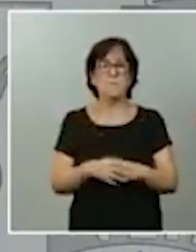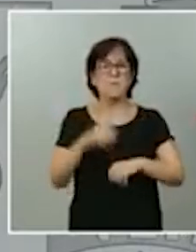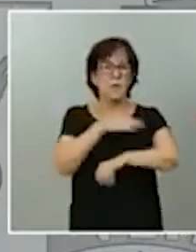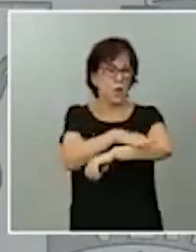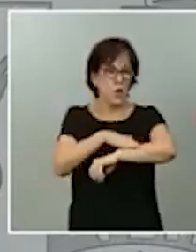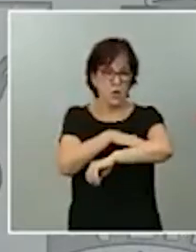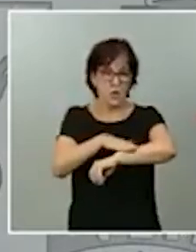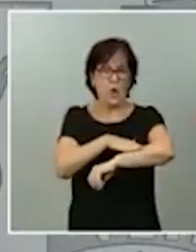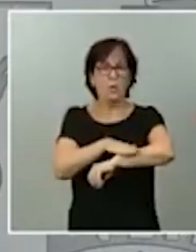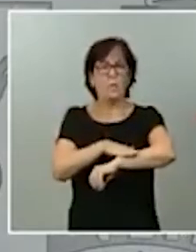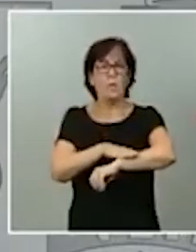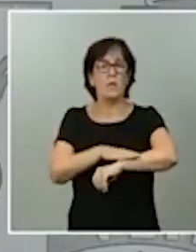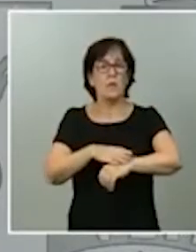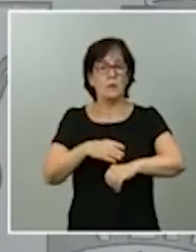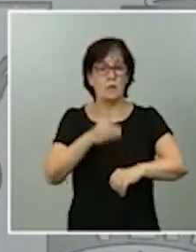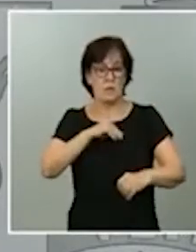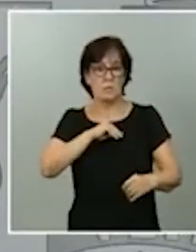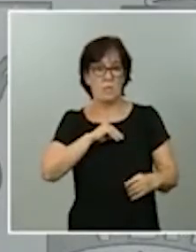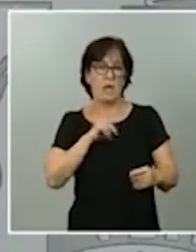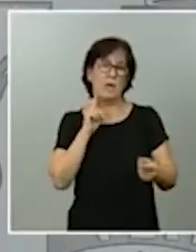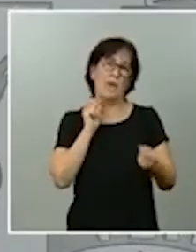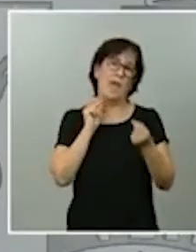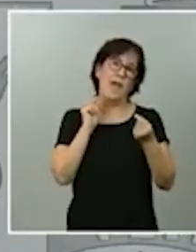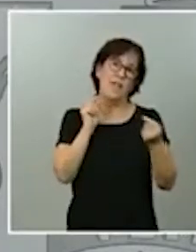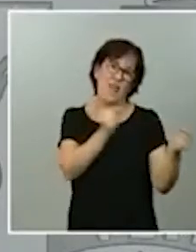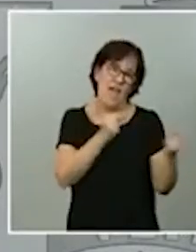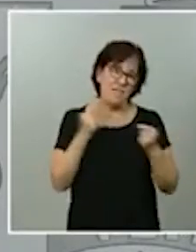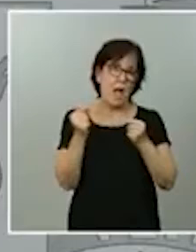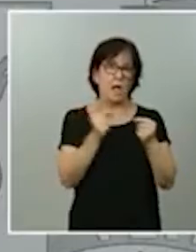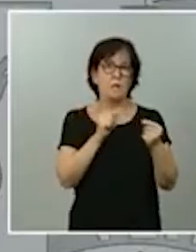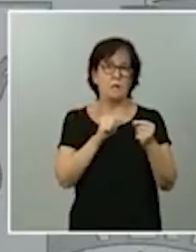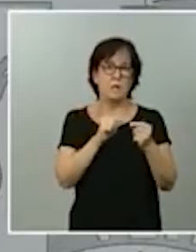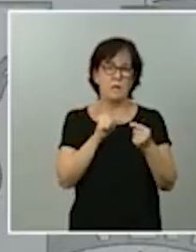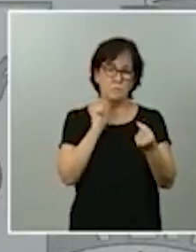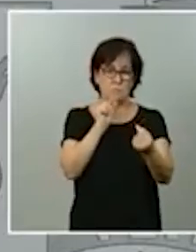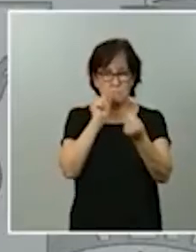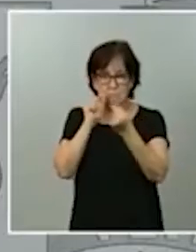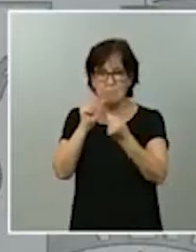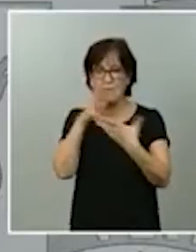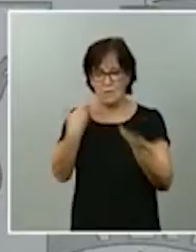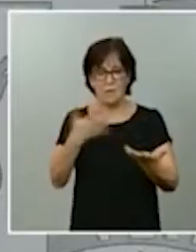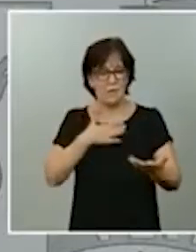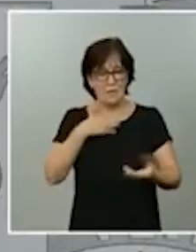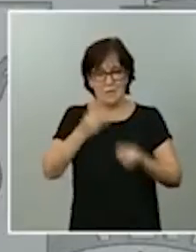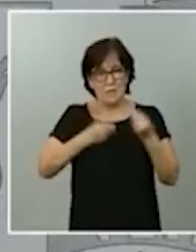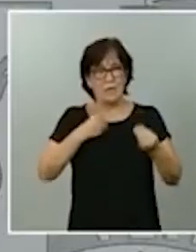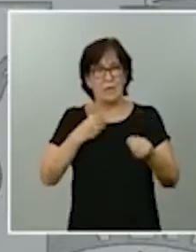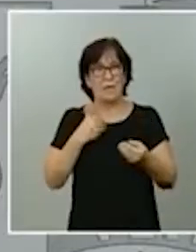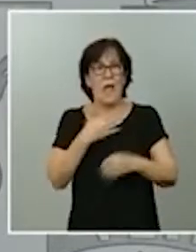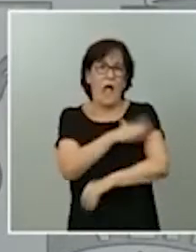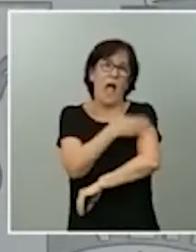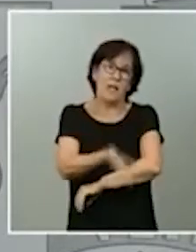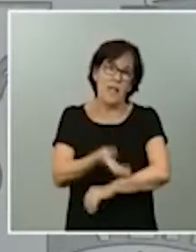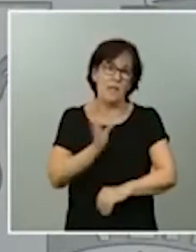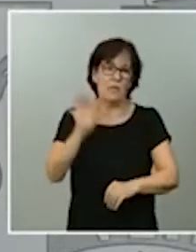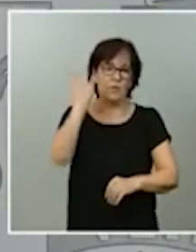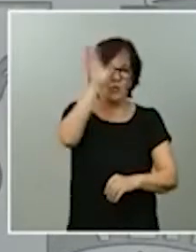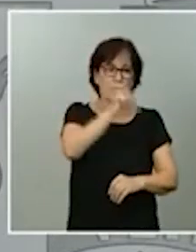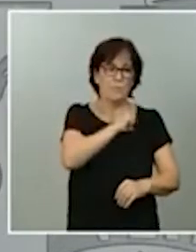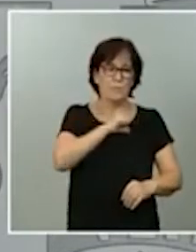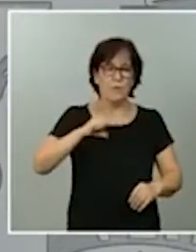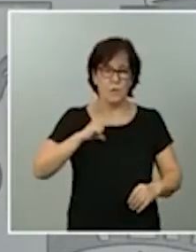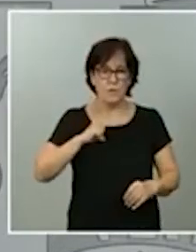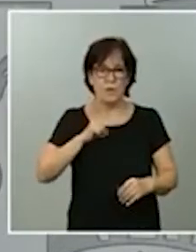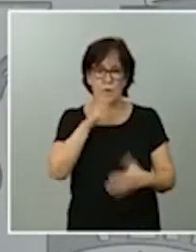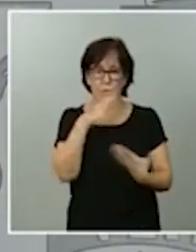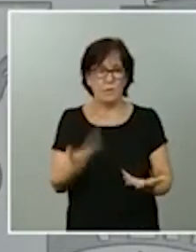más allá de estos debates, está donde debe estar y es del lado de las comunidades autónomas para garantizar lo que creo